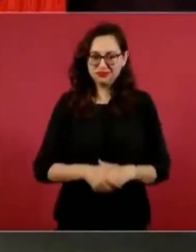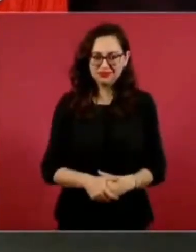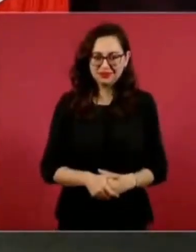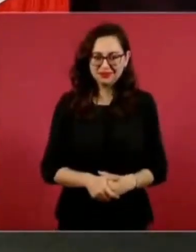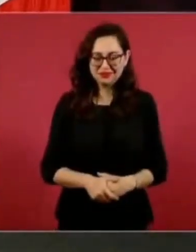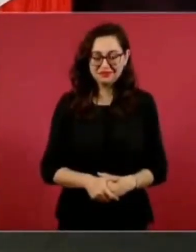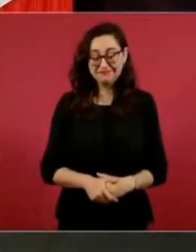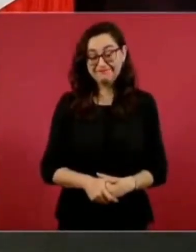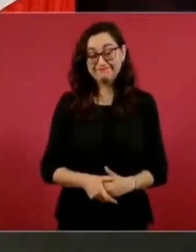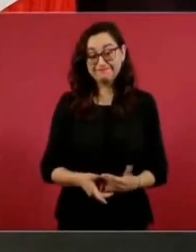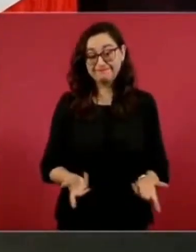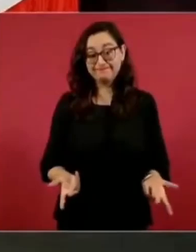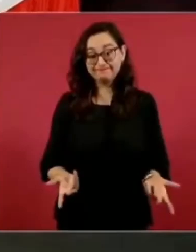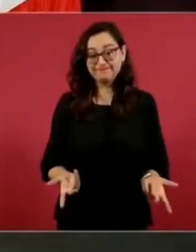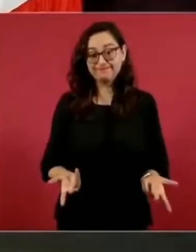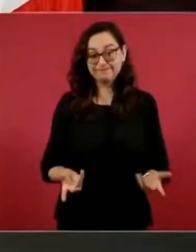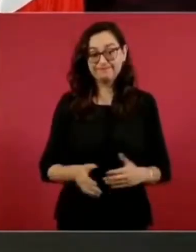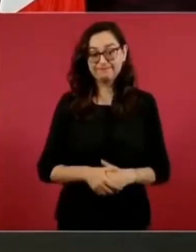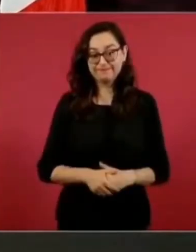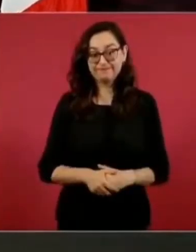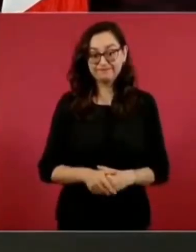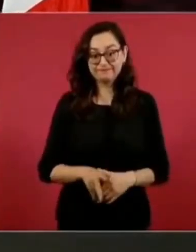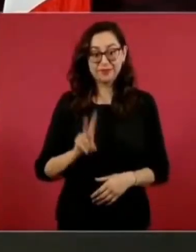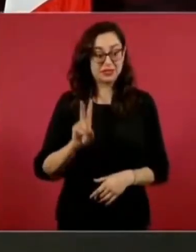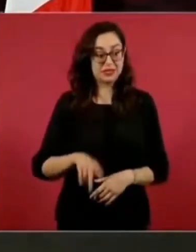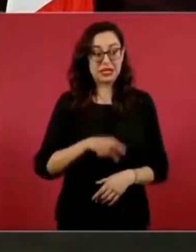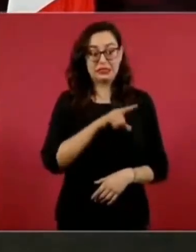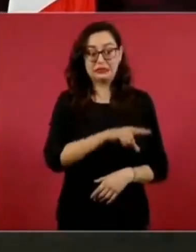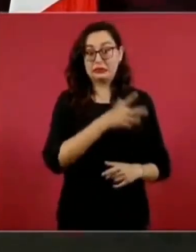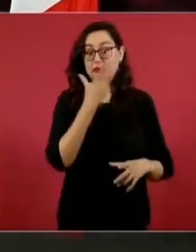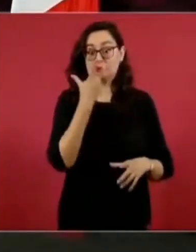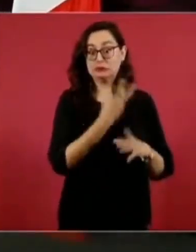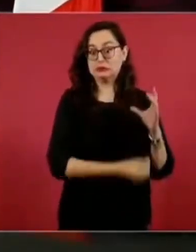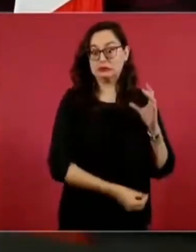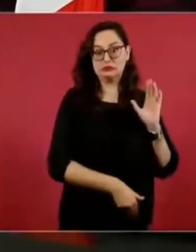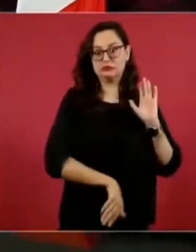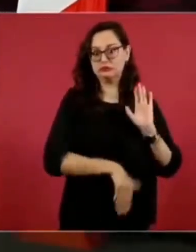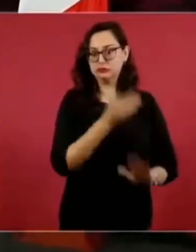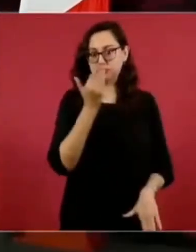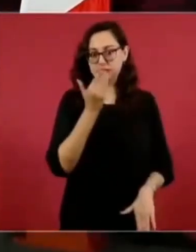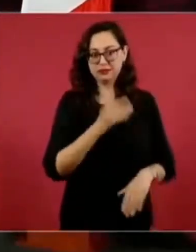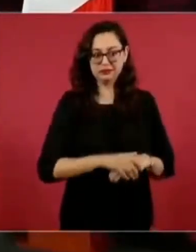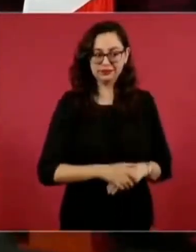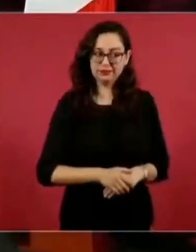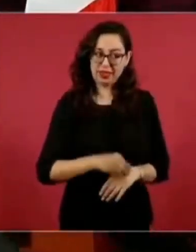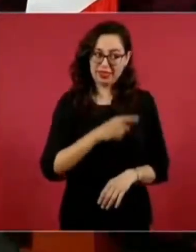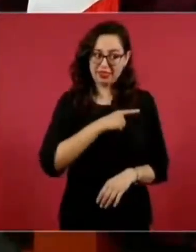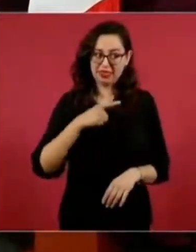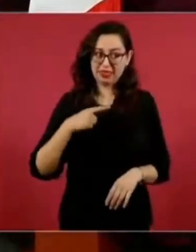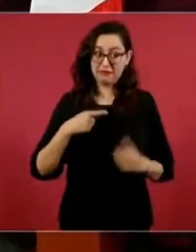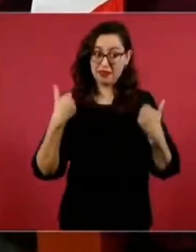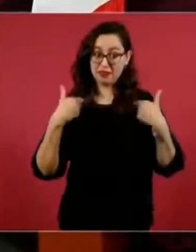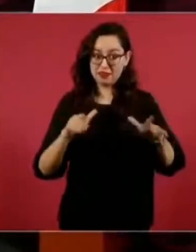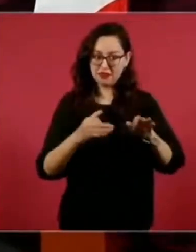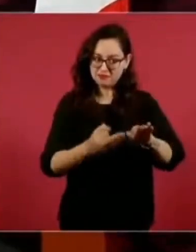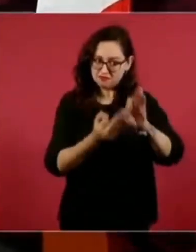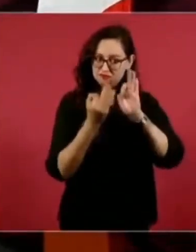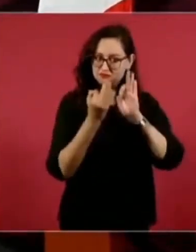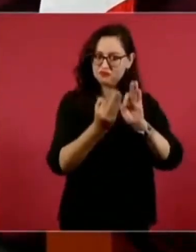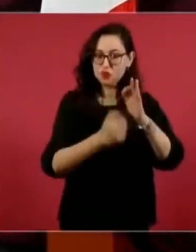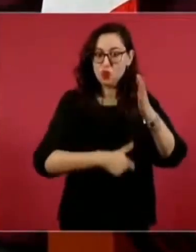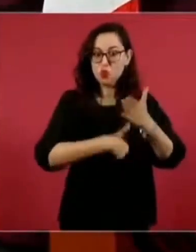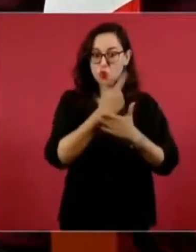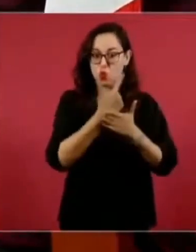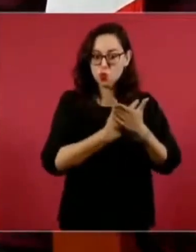él debería de informar y de rendir cuentas, sobre